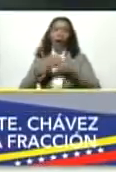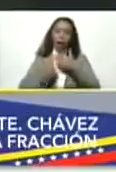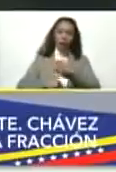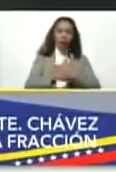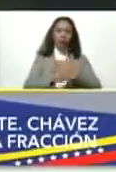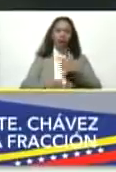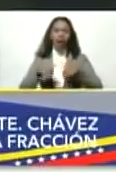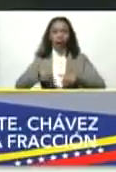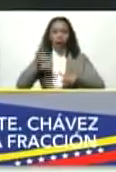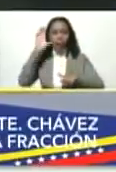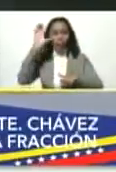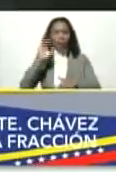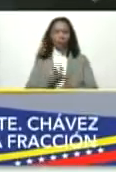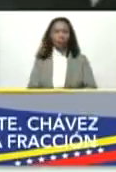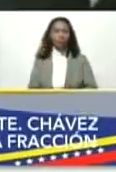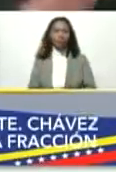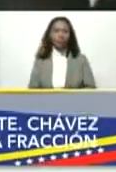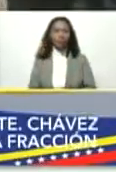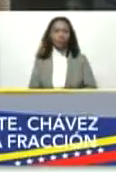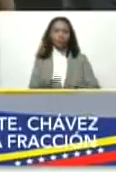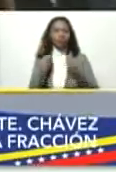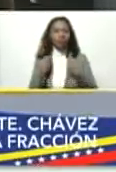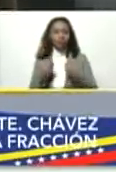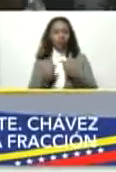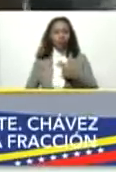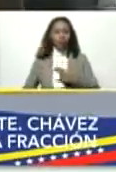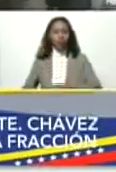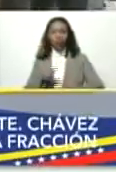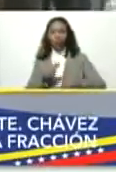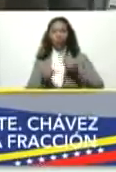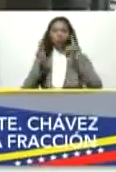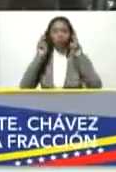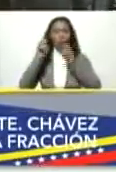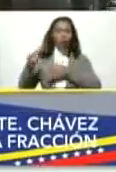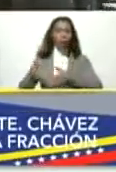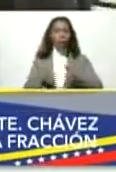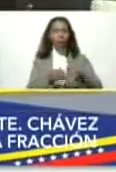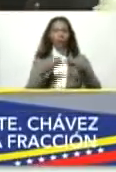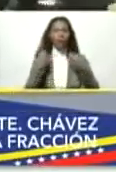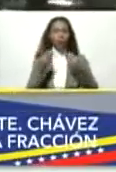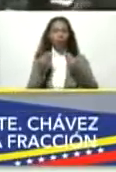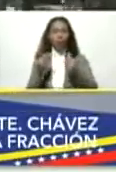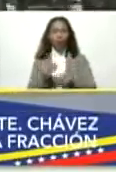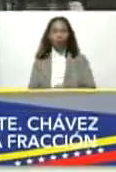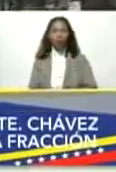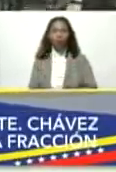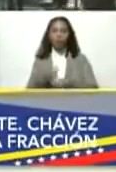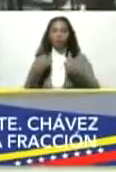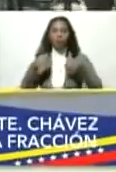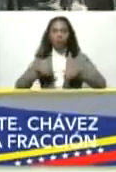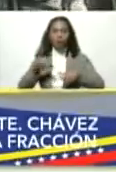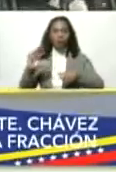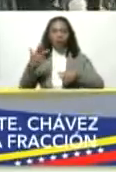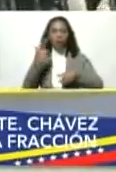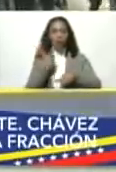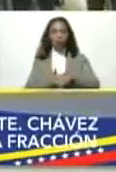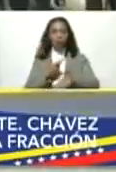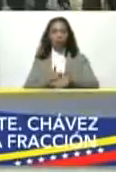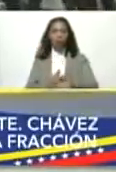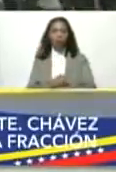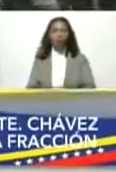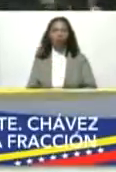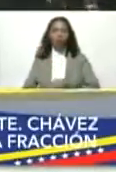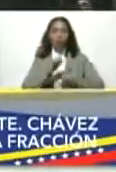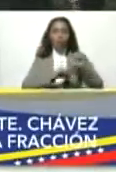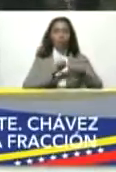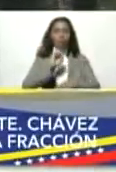andar a este país para construir nuevas sendas económicas para en esta tercera década del